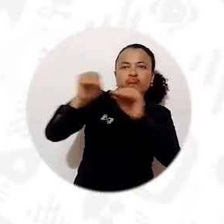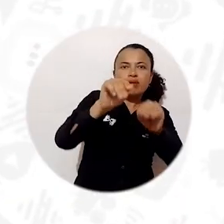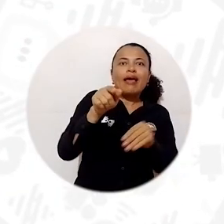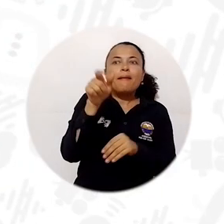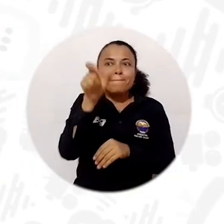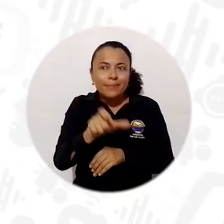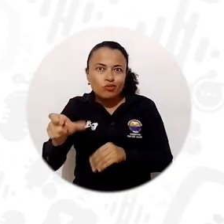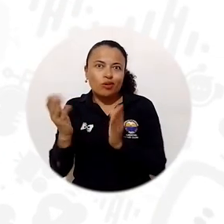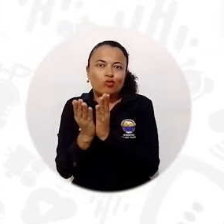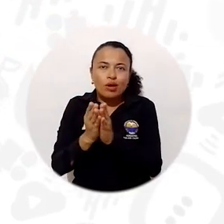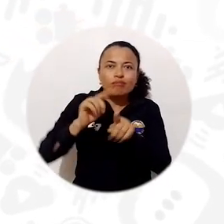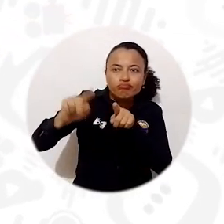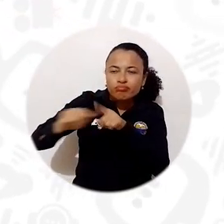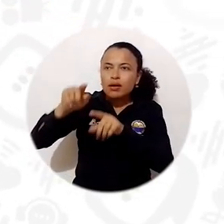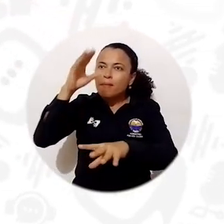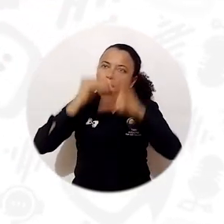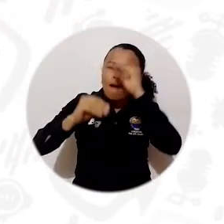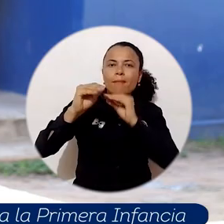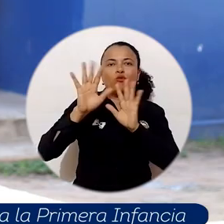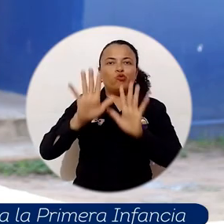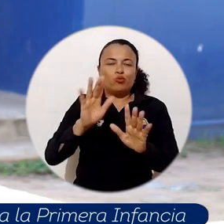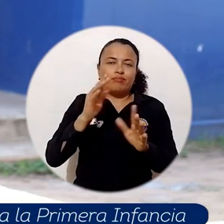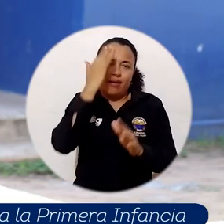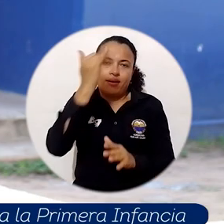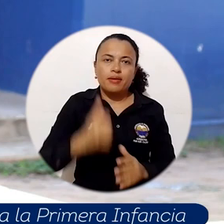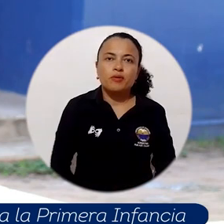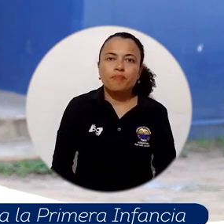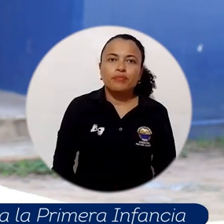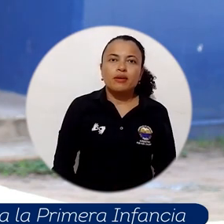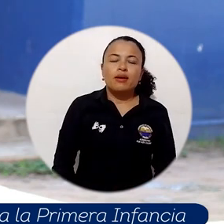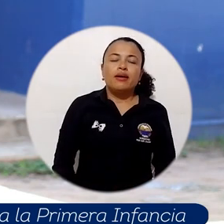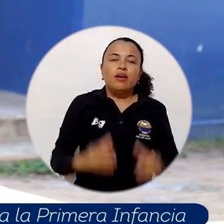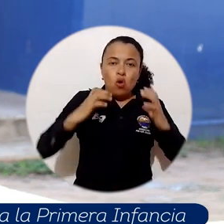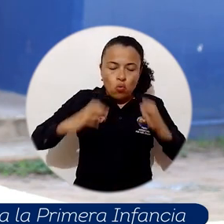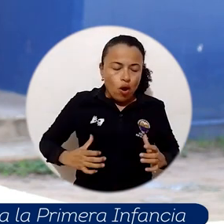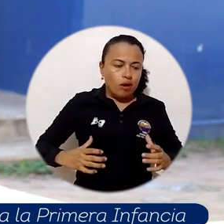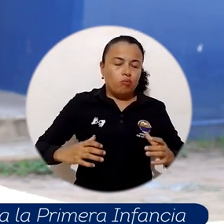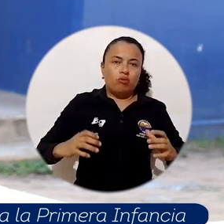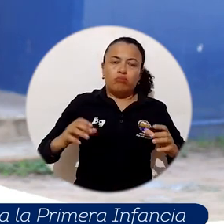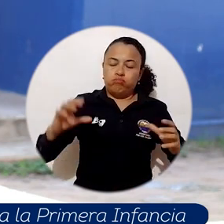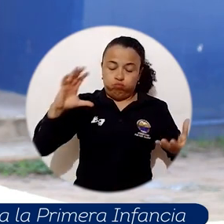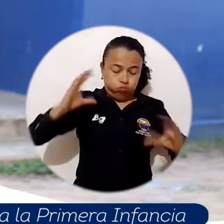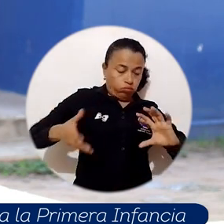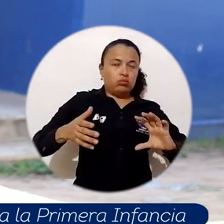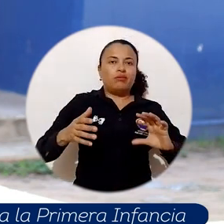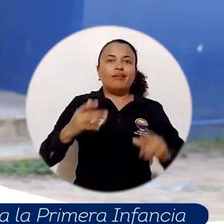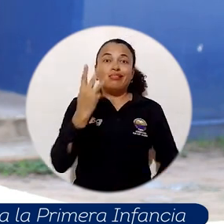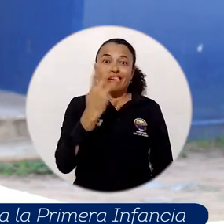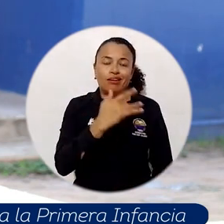estudiantes cumplan sus objetivos académicos. Mi cuerpo colapsó totalmente, me dieron tres